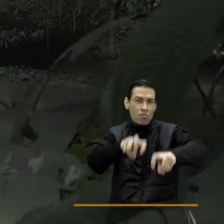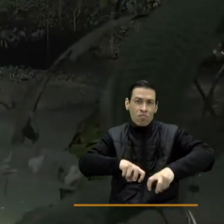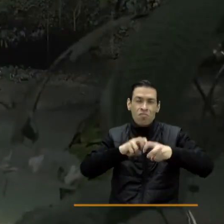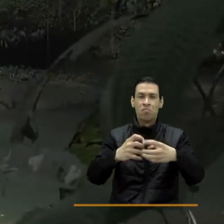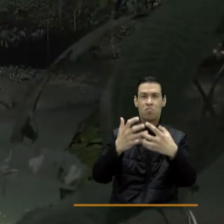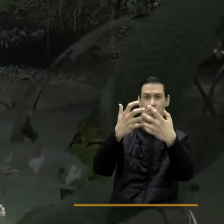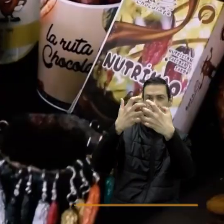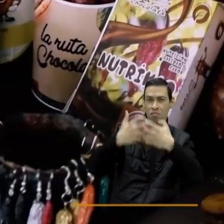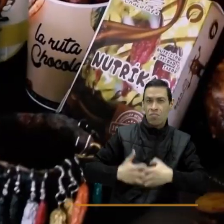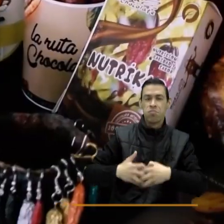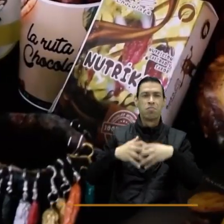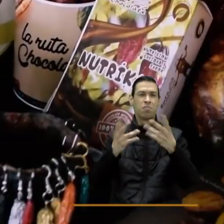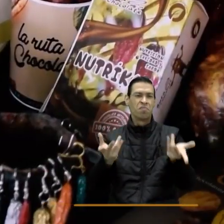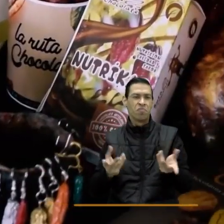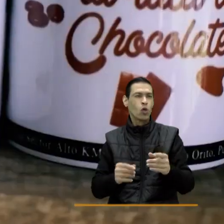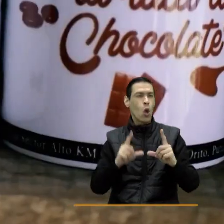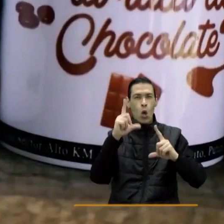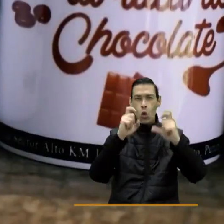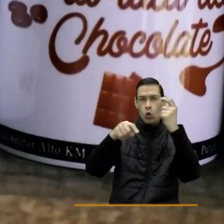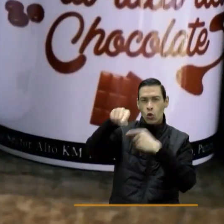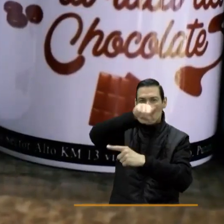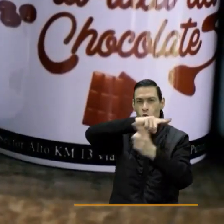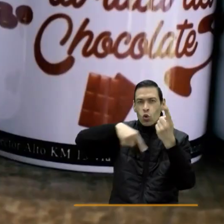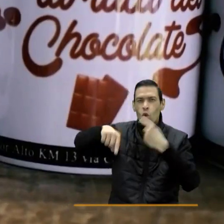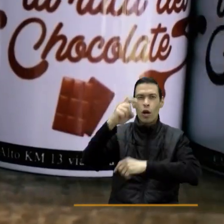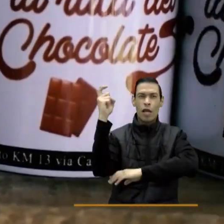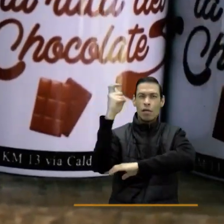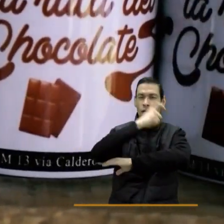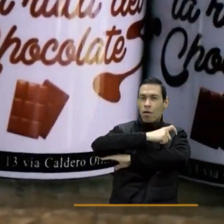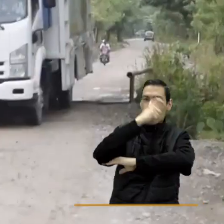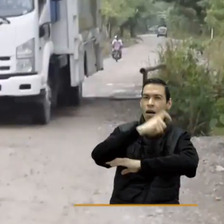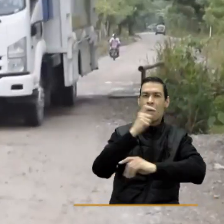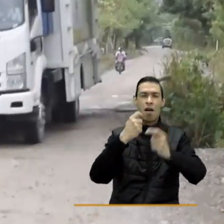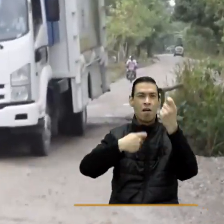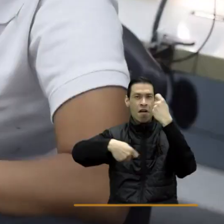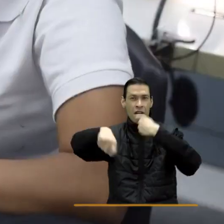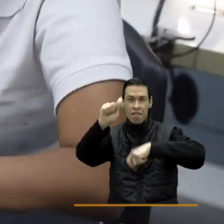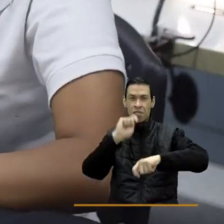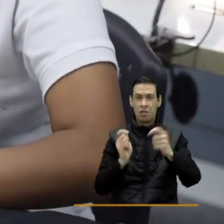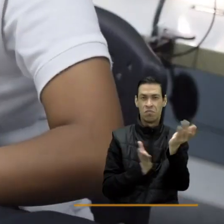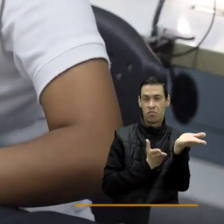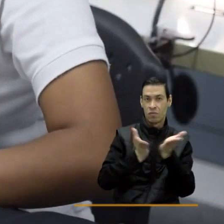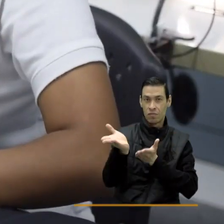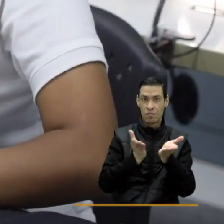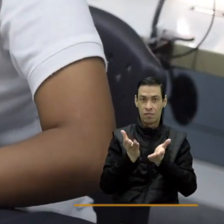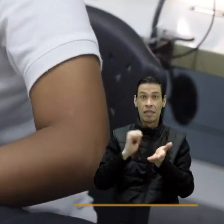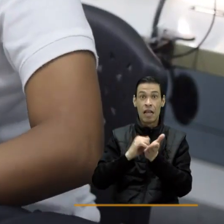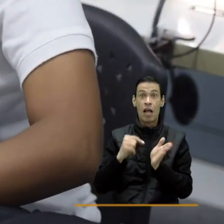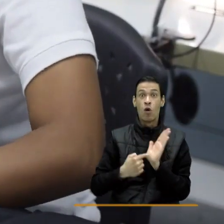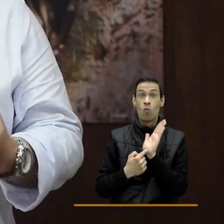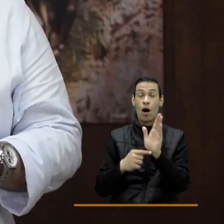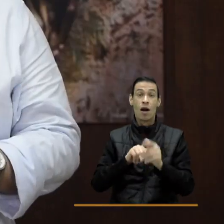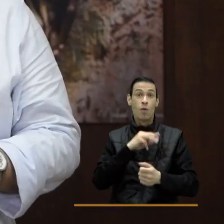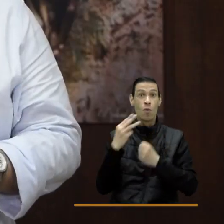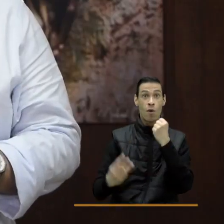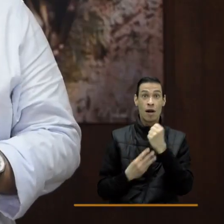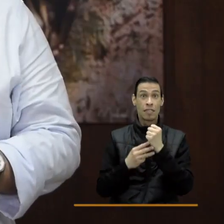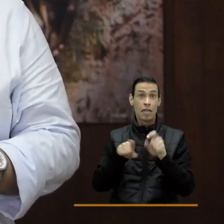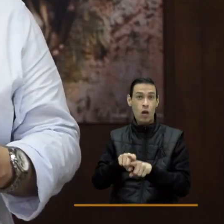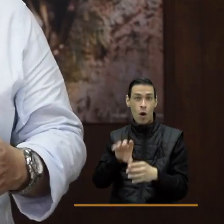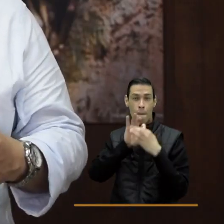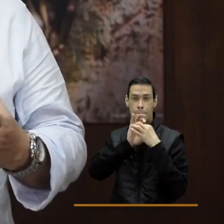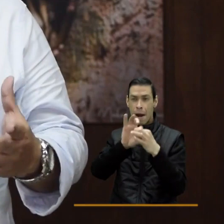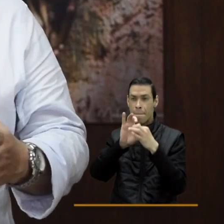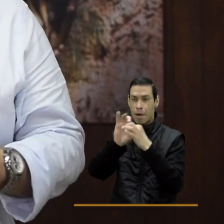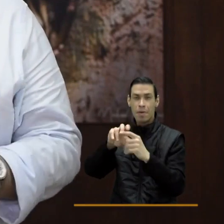agroindustria, el turismo, los hidrocarburos, el transporte, el comercio, las ventas y los servicios, que han posicionado al Sena como un aliado estratégico de